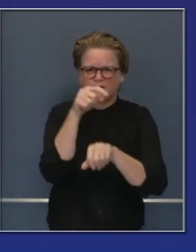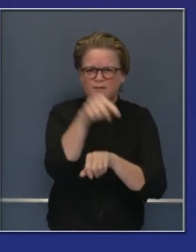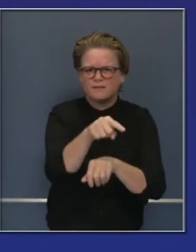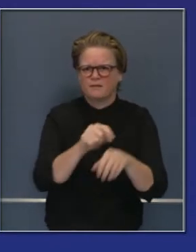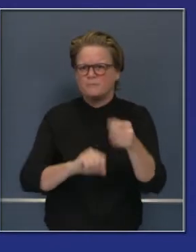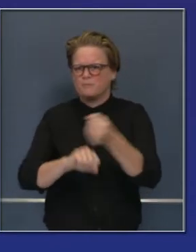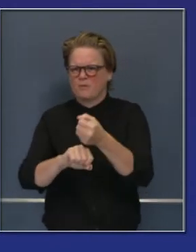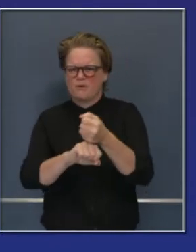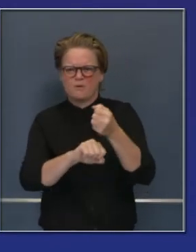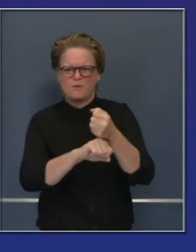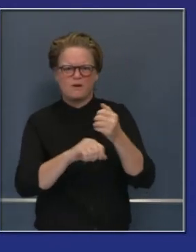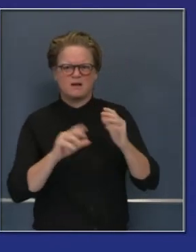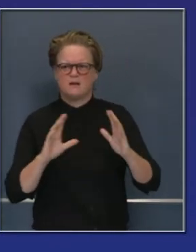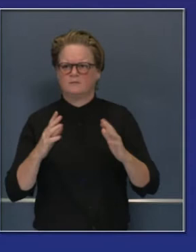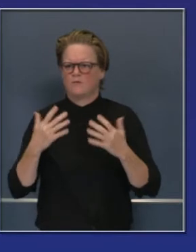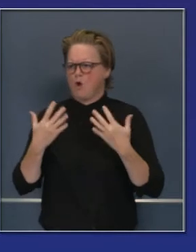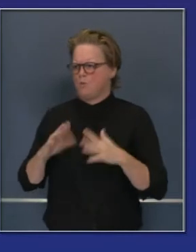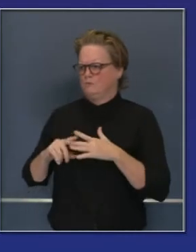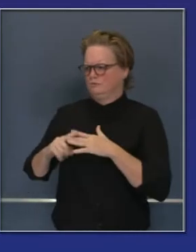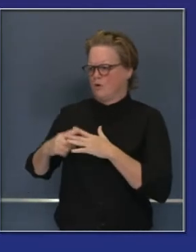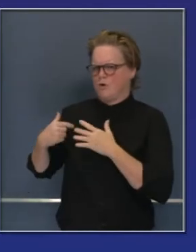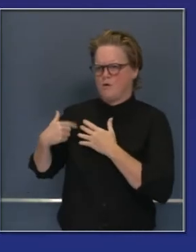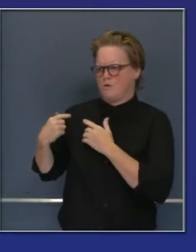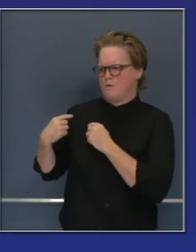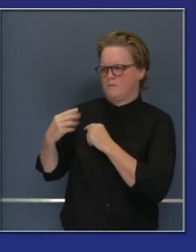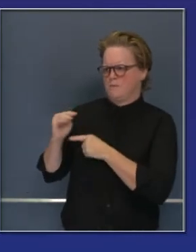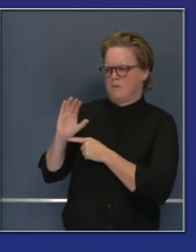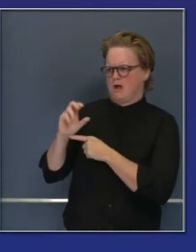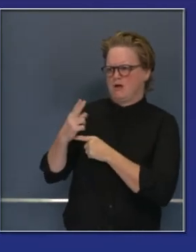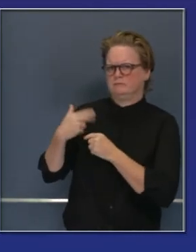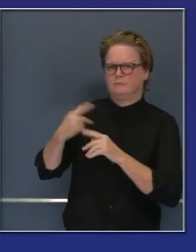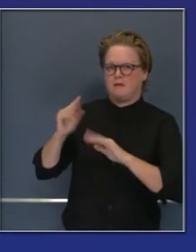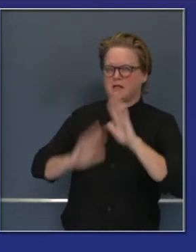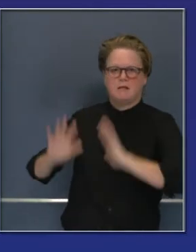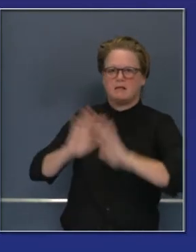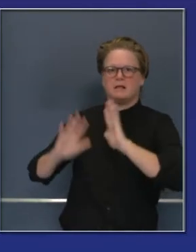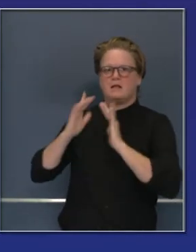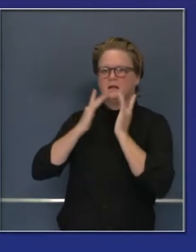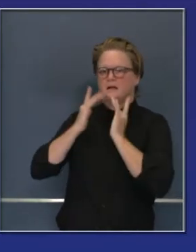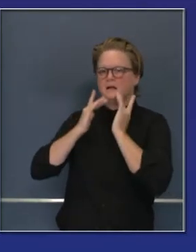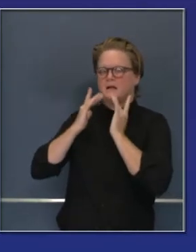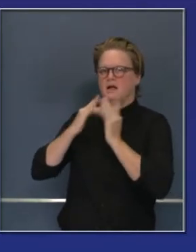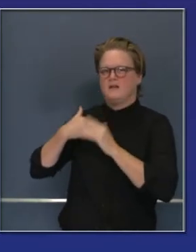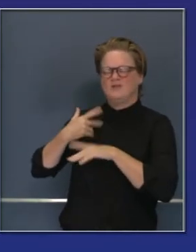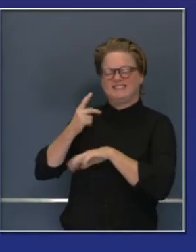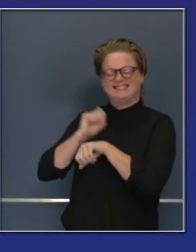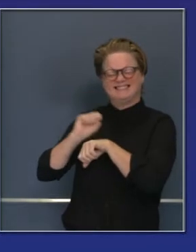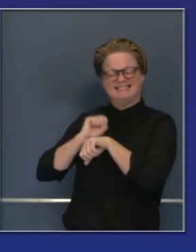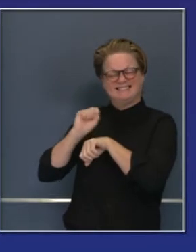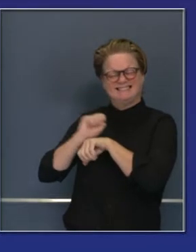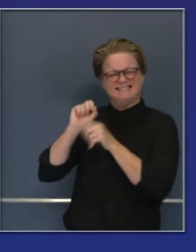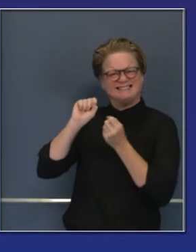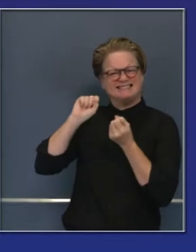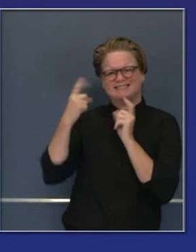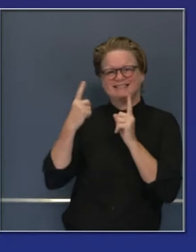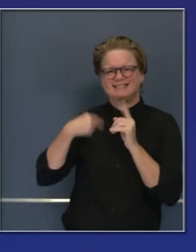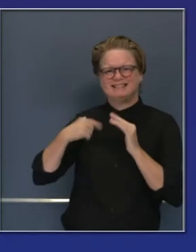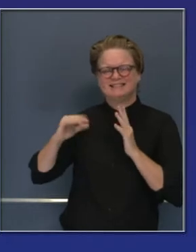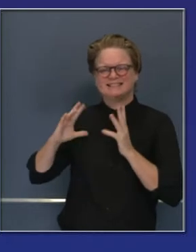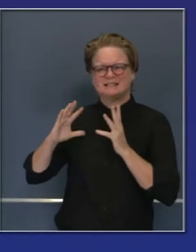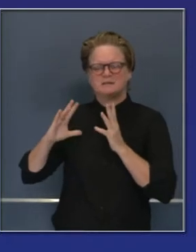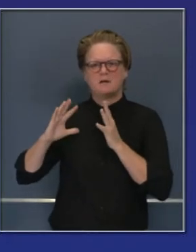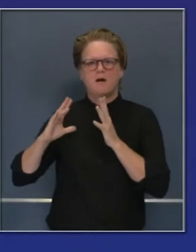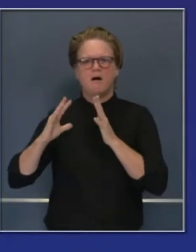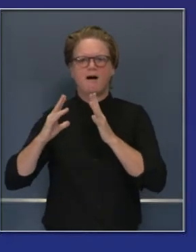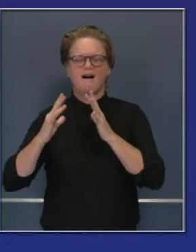primeros días de la pandemia. Pueden ver que no hemos sido pasivos, hemos estado muy activamente aumentando